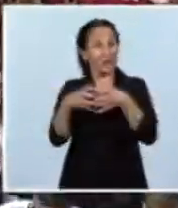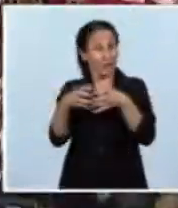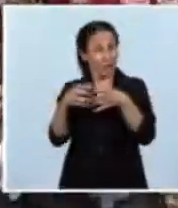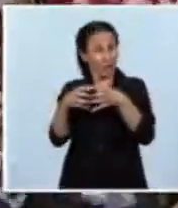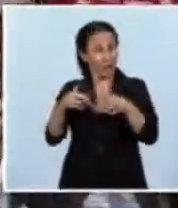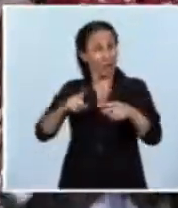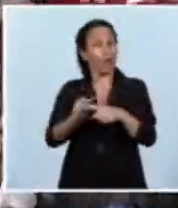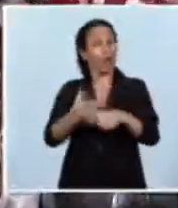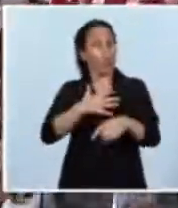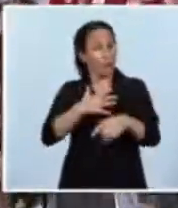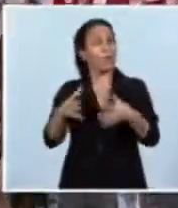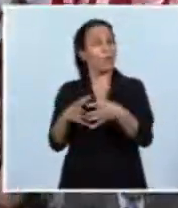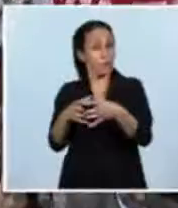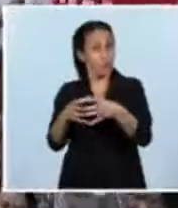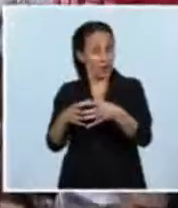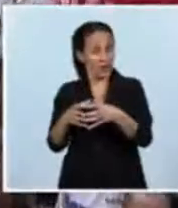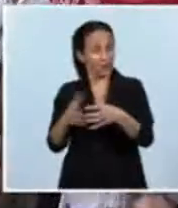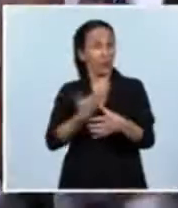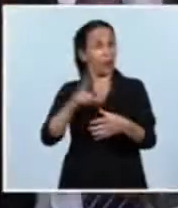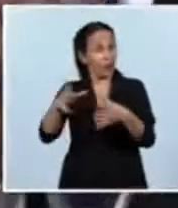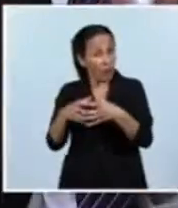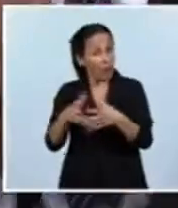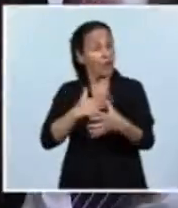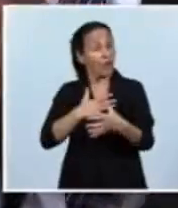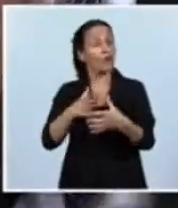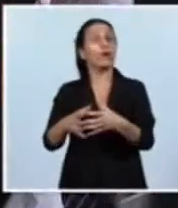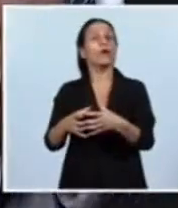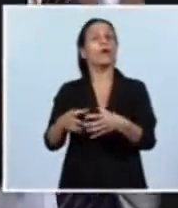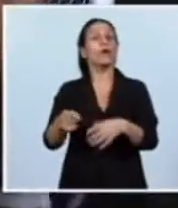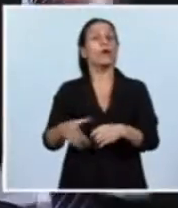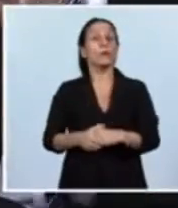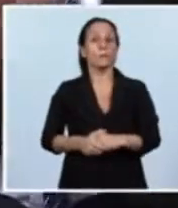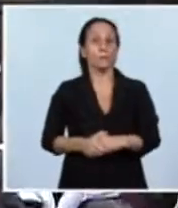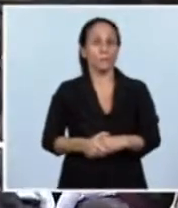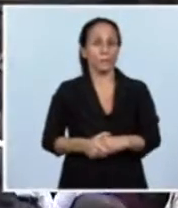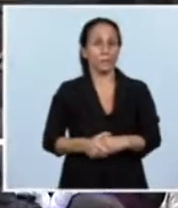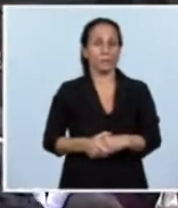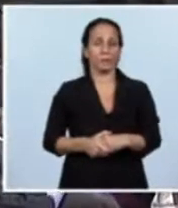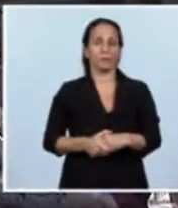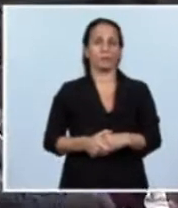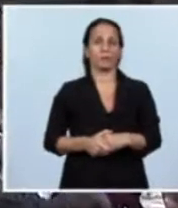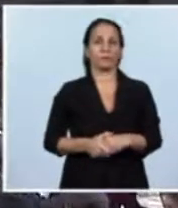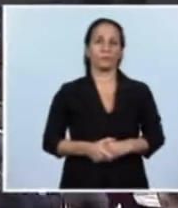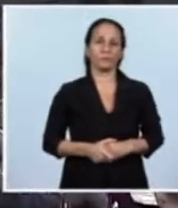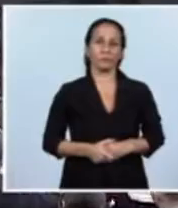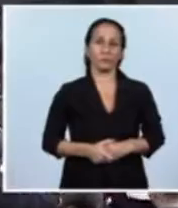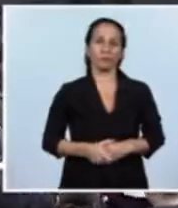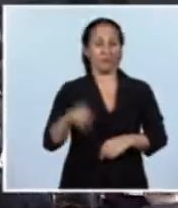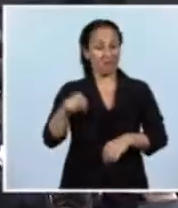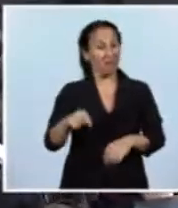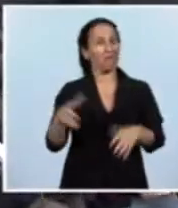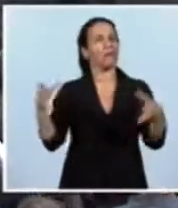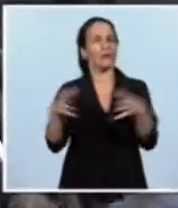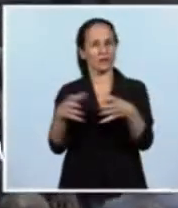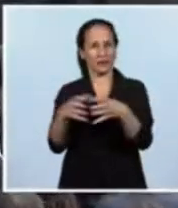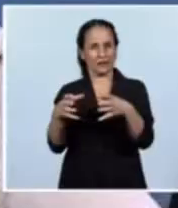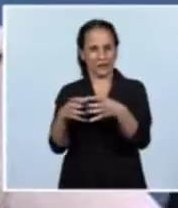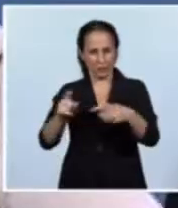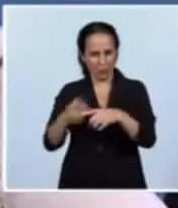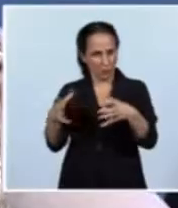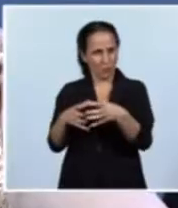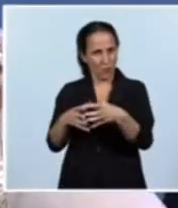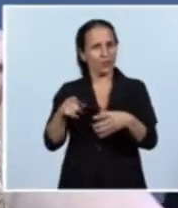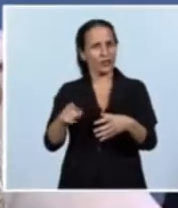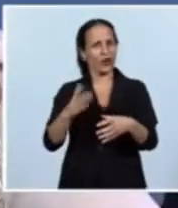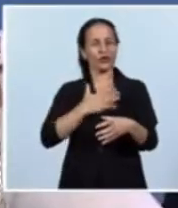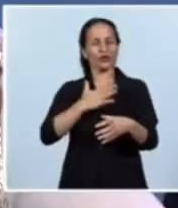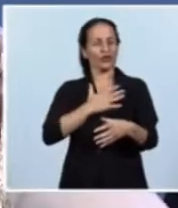que